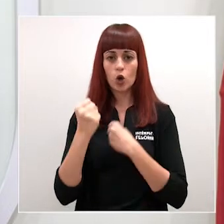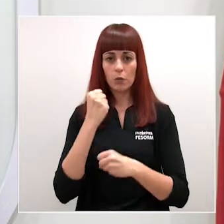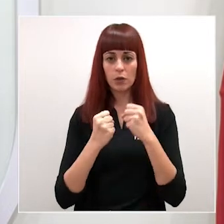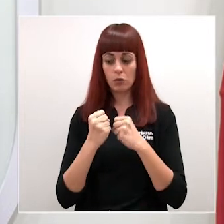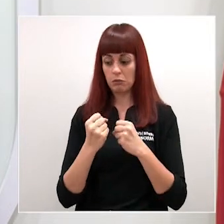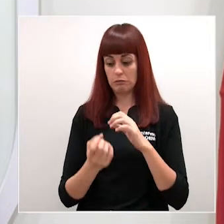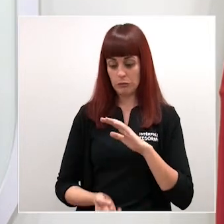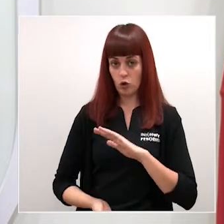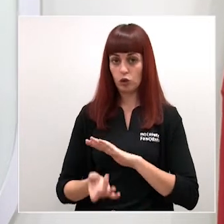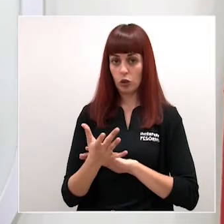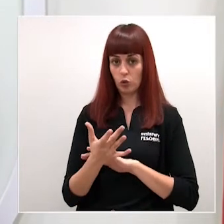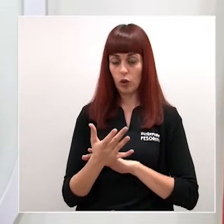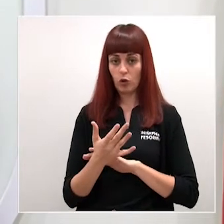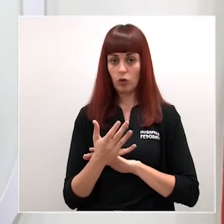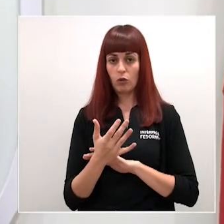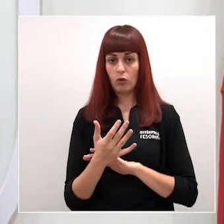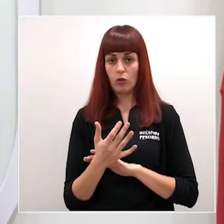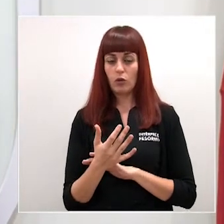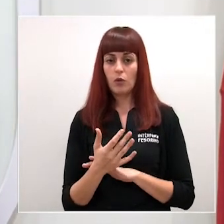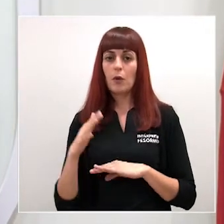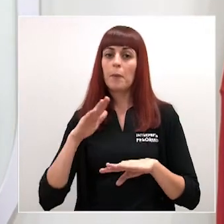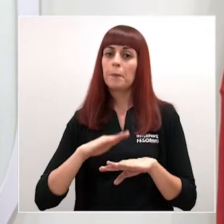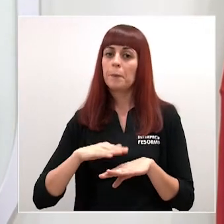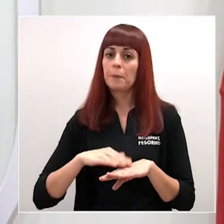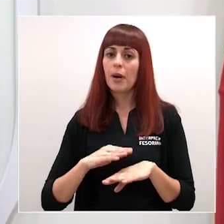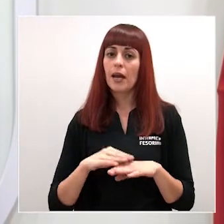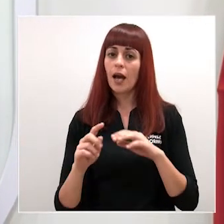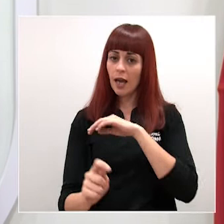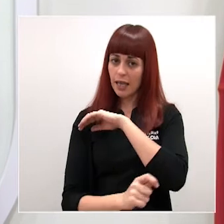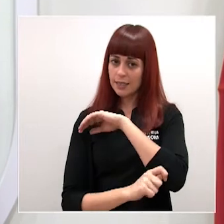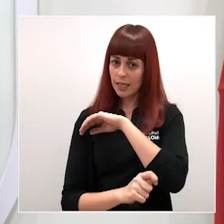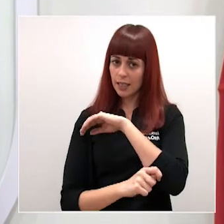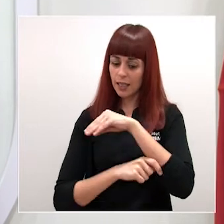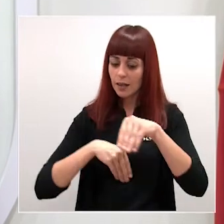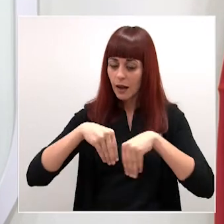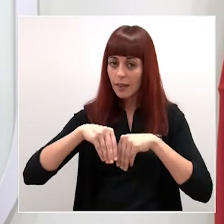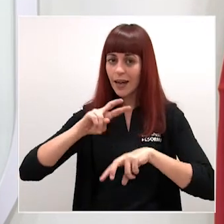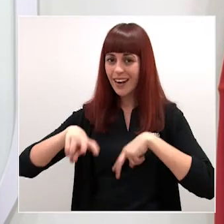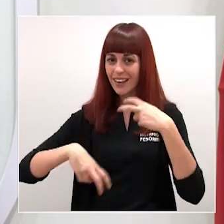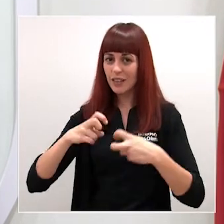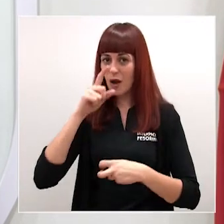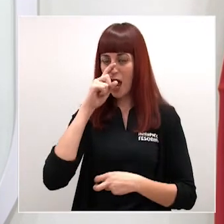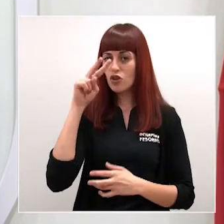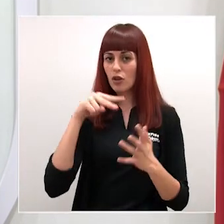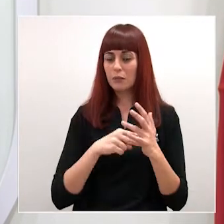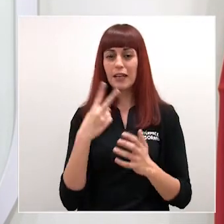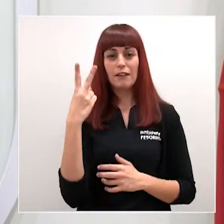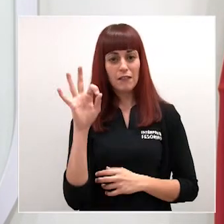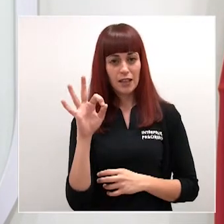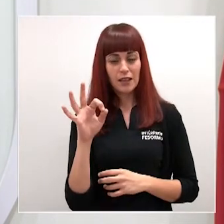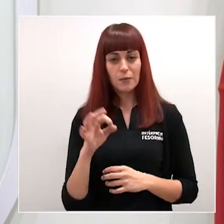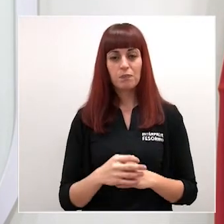constituido para llevar a cabo y para formular esta estrategia reactiva 2020 ha acordado